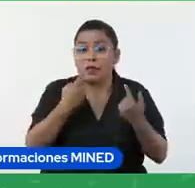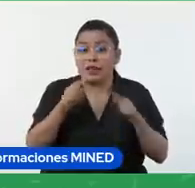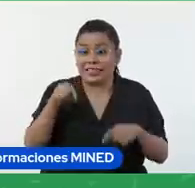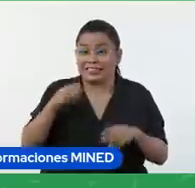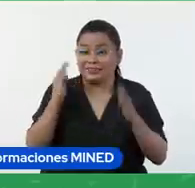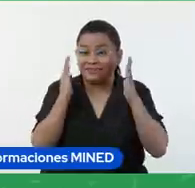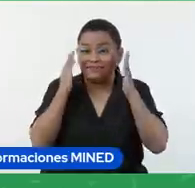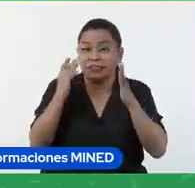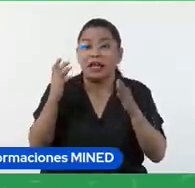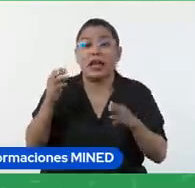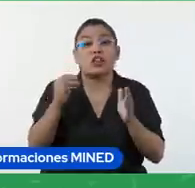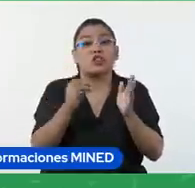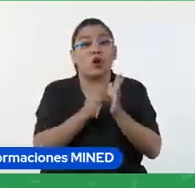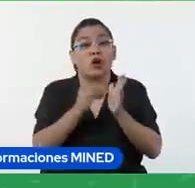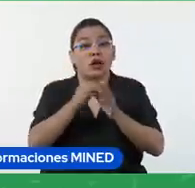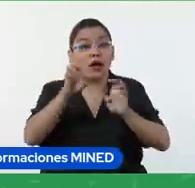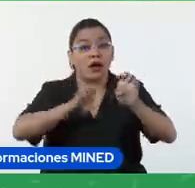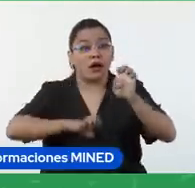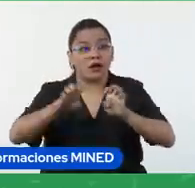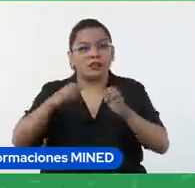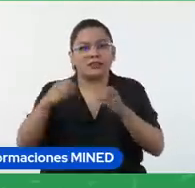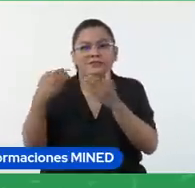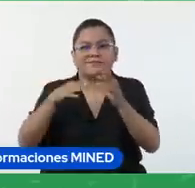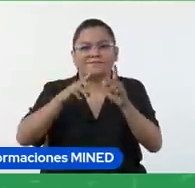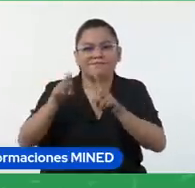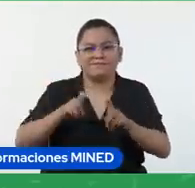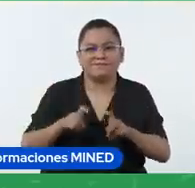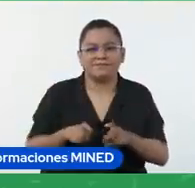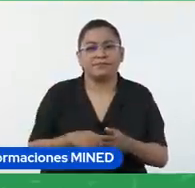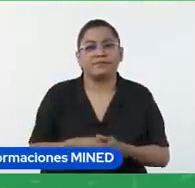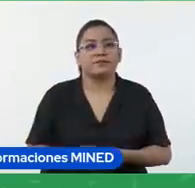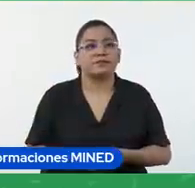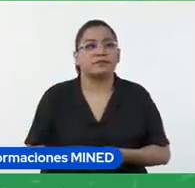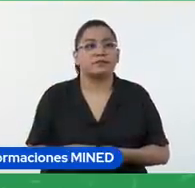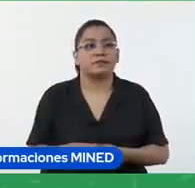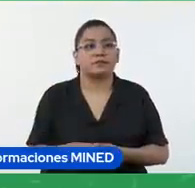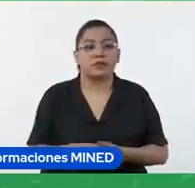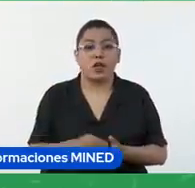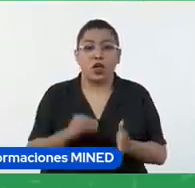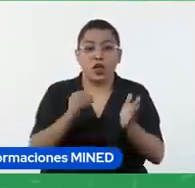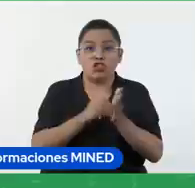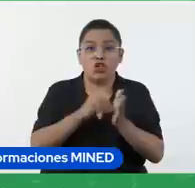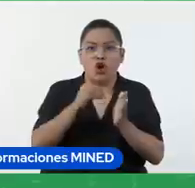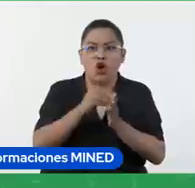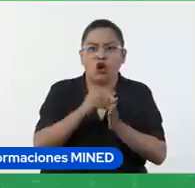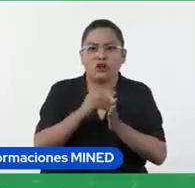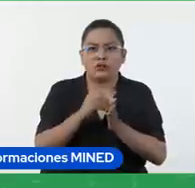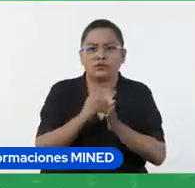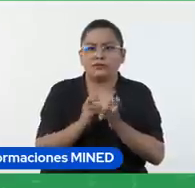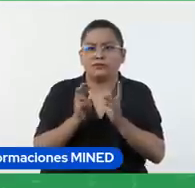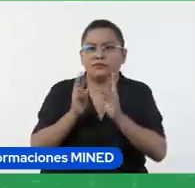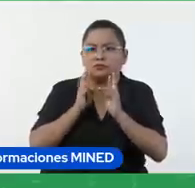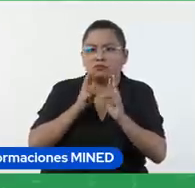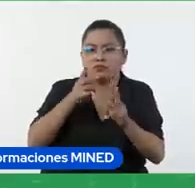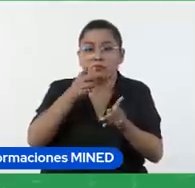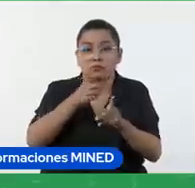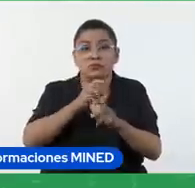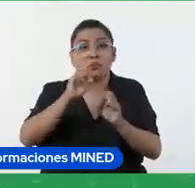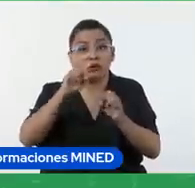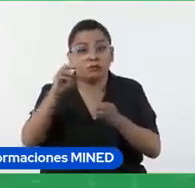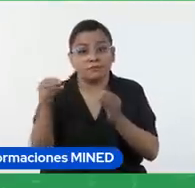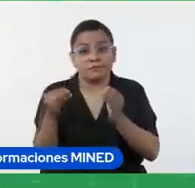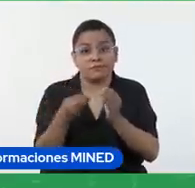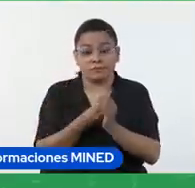podemos crear diferentes tipos de preguntas añadir puntaje y clave de respuesta esto es para que la revisión sea